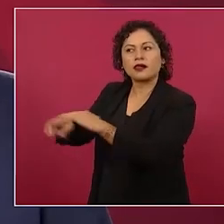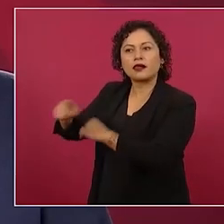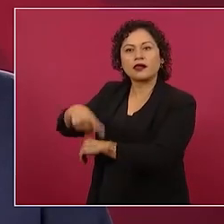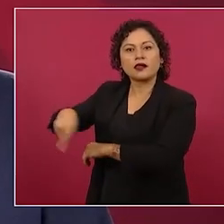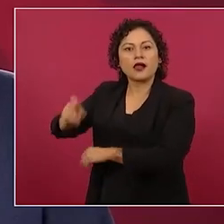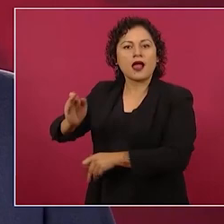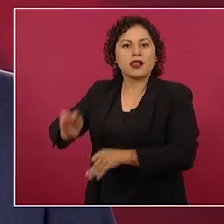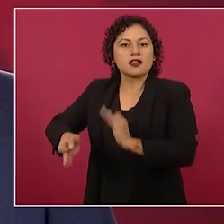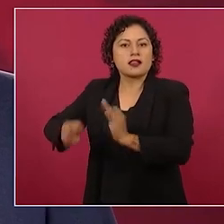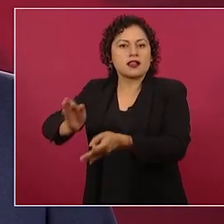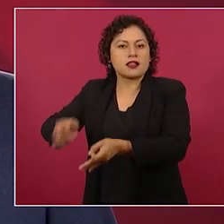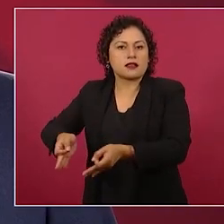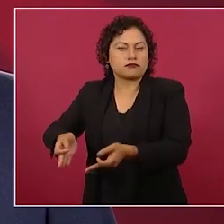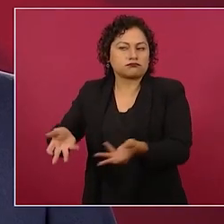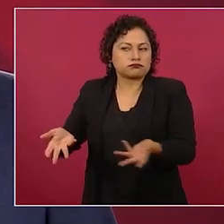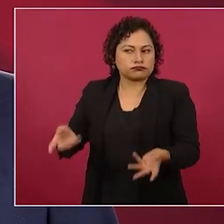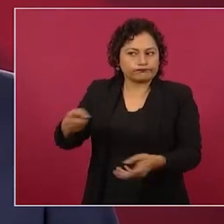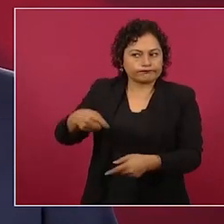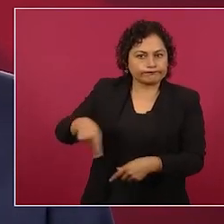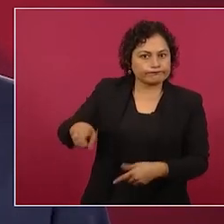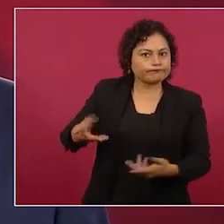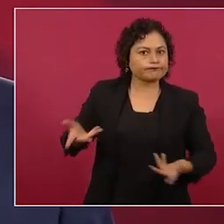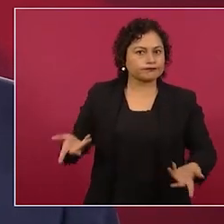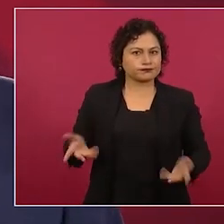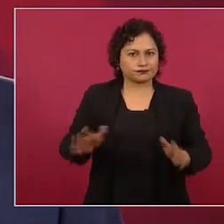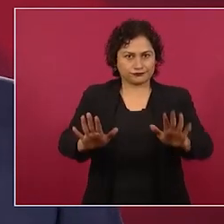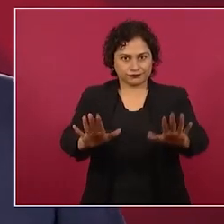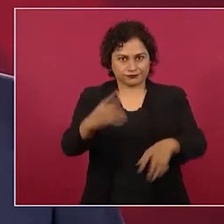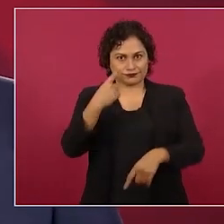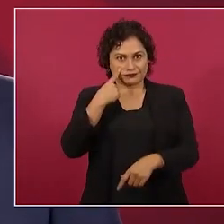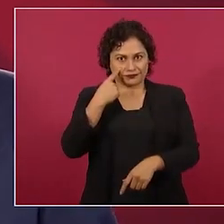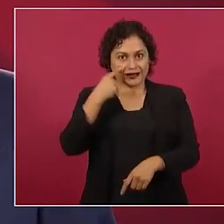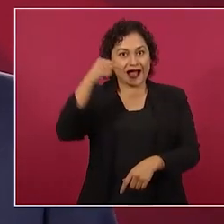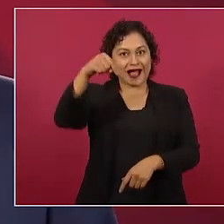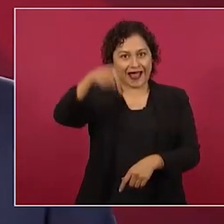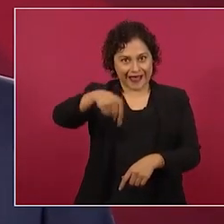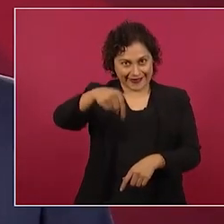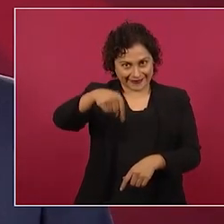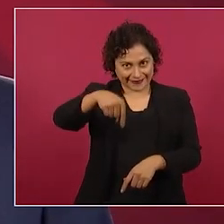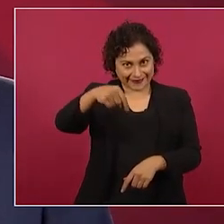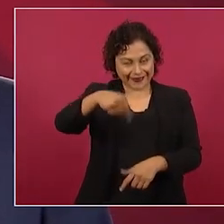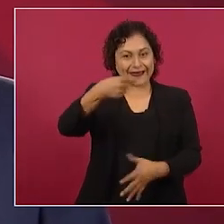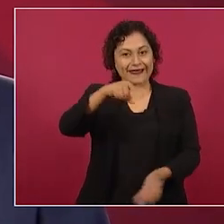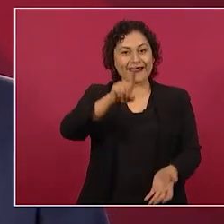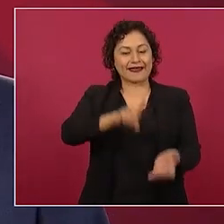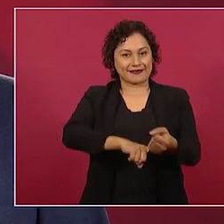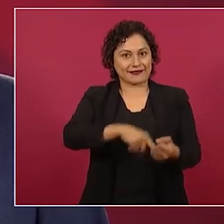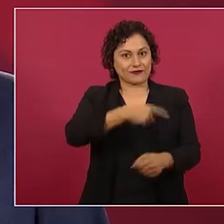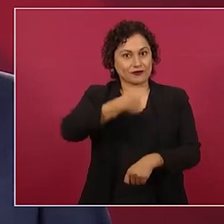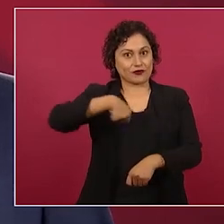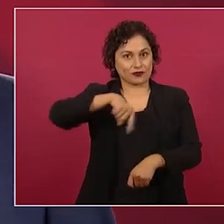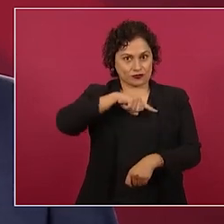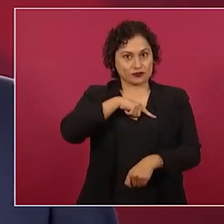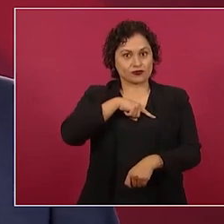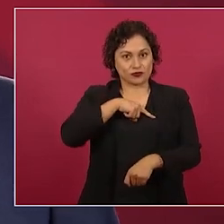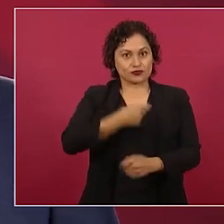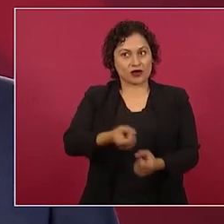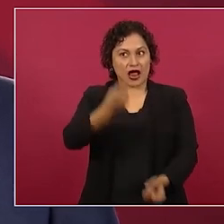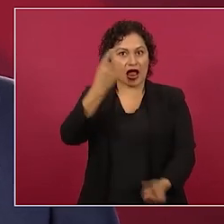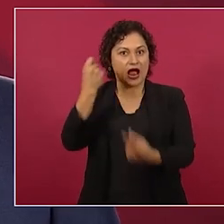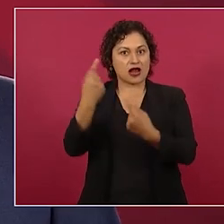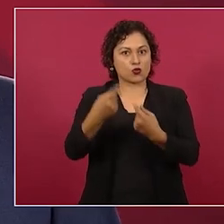aquí internamente tuvimos nosotros resistencias